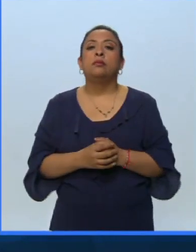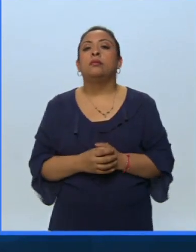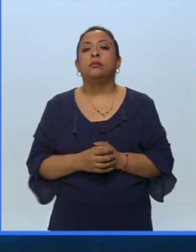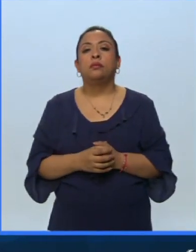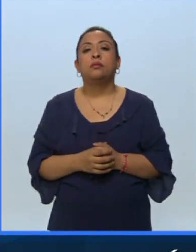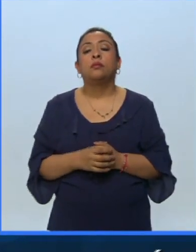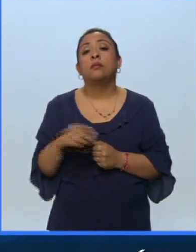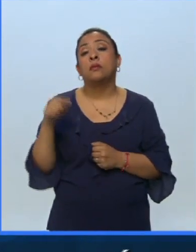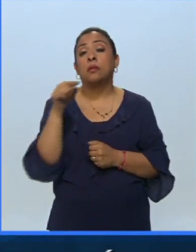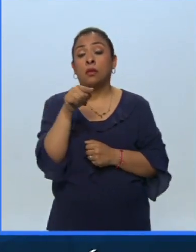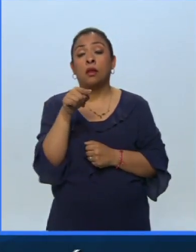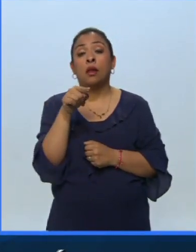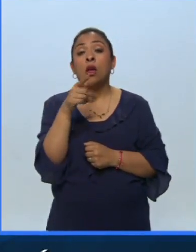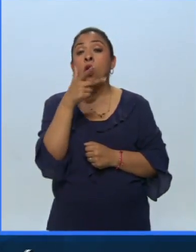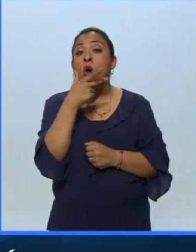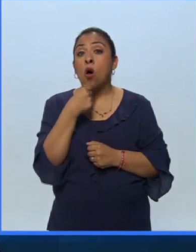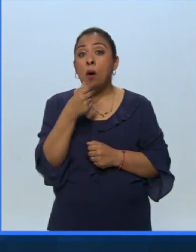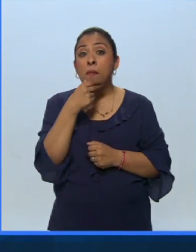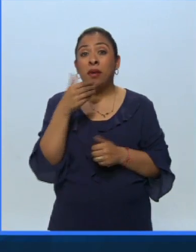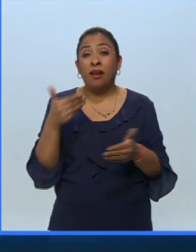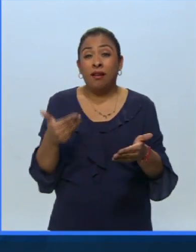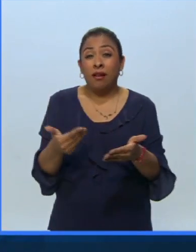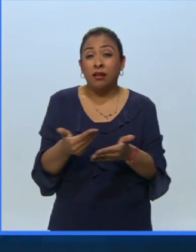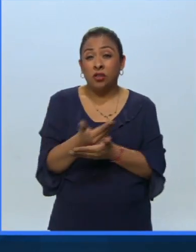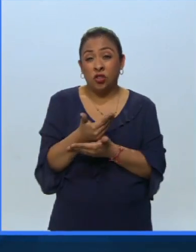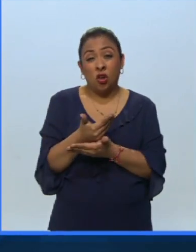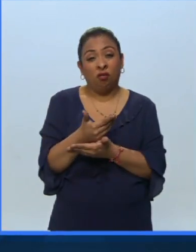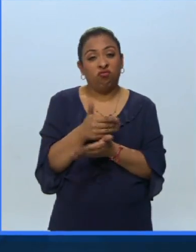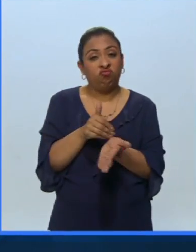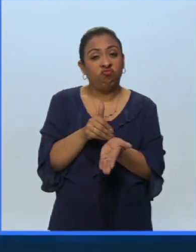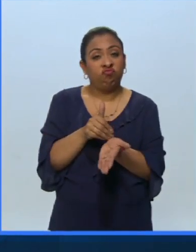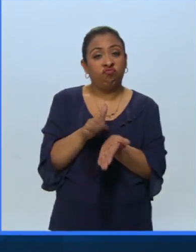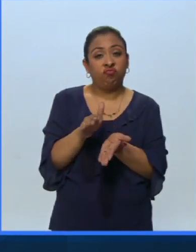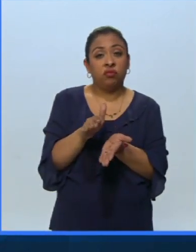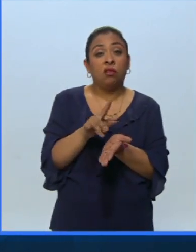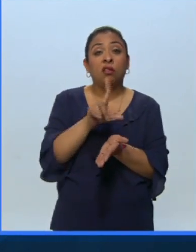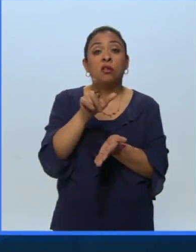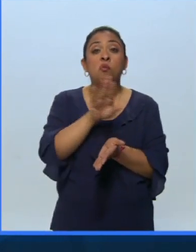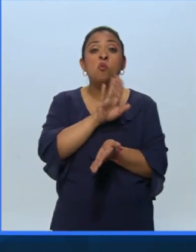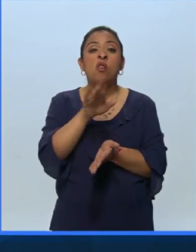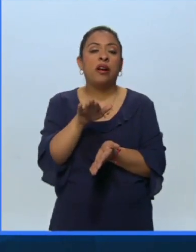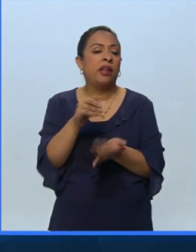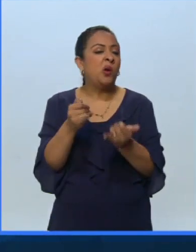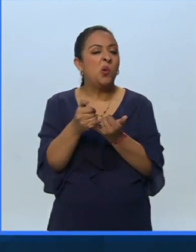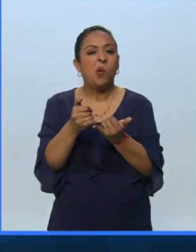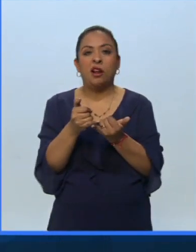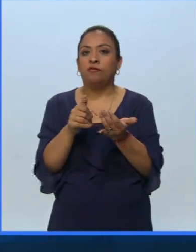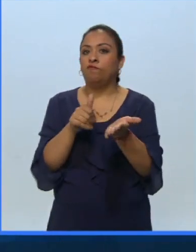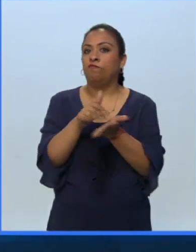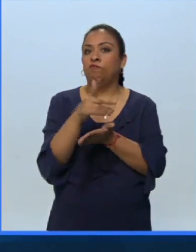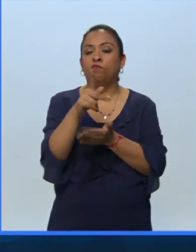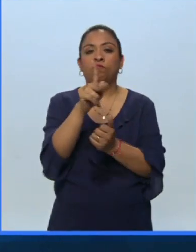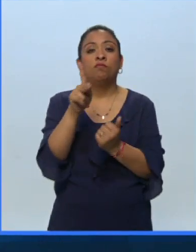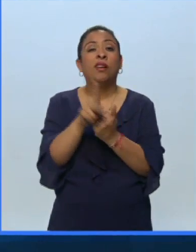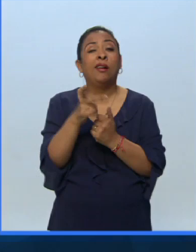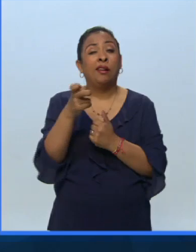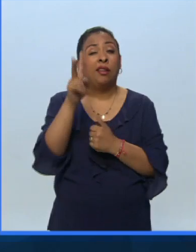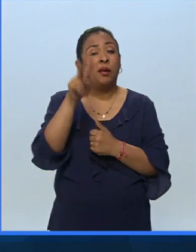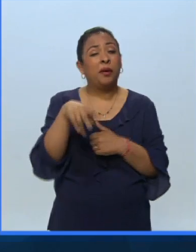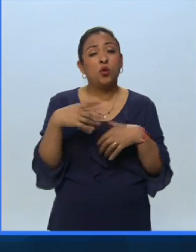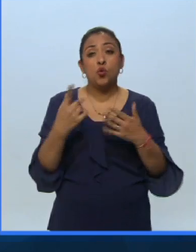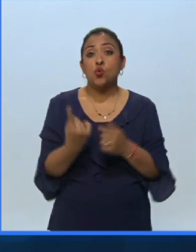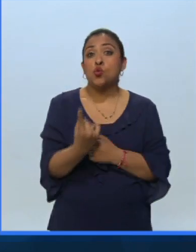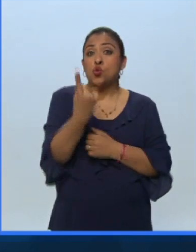es un hombre que nació exiliado y murió desterrado es un caso bastante